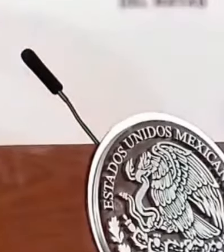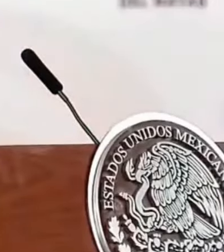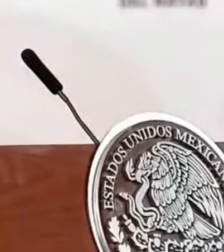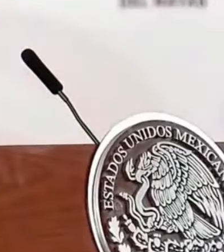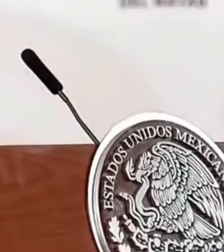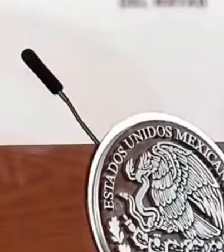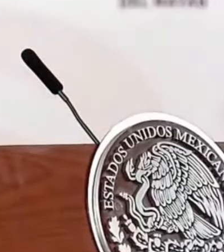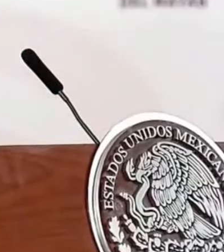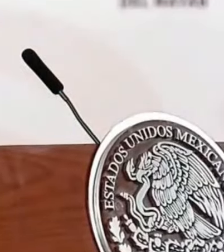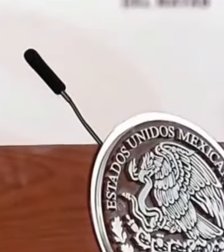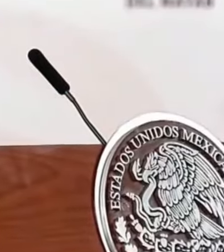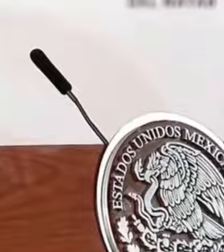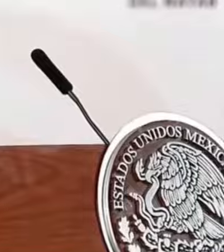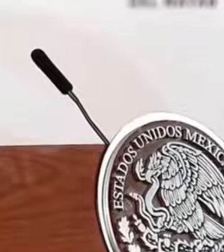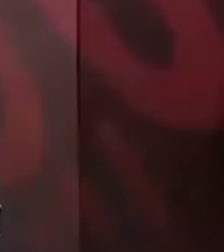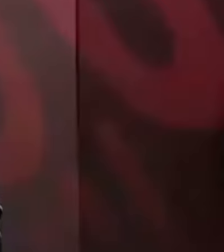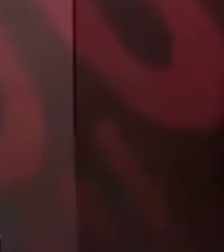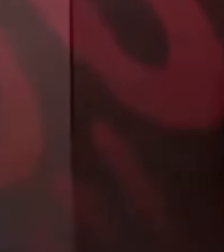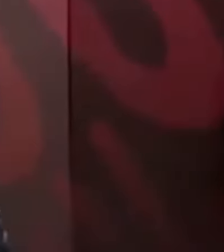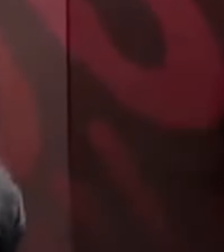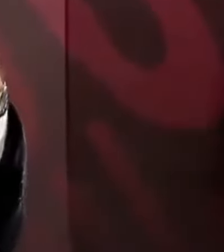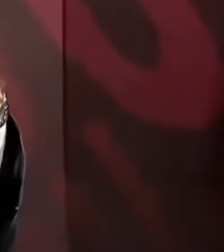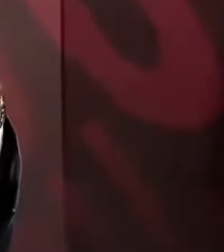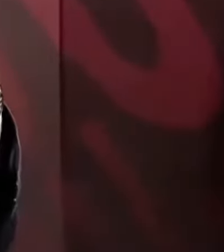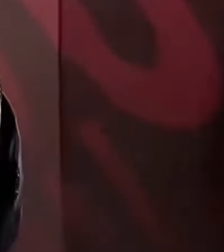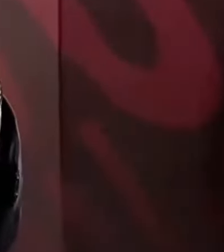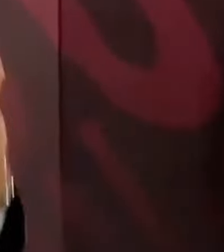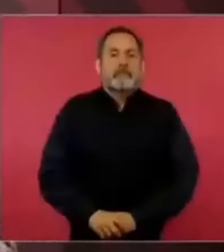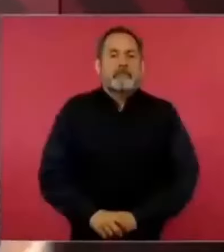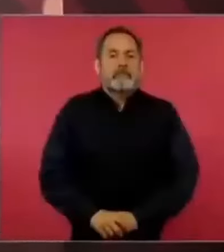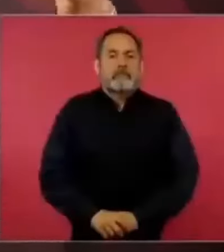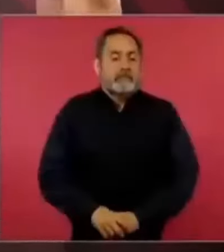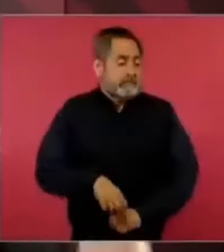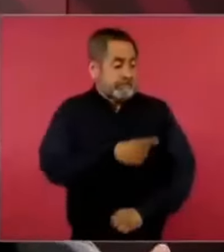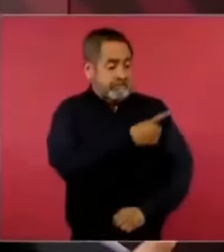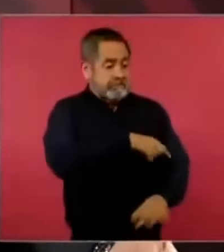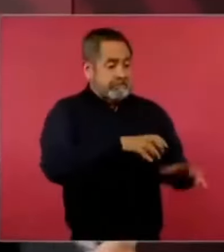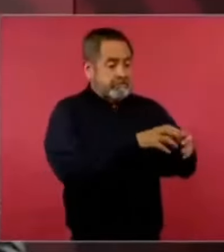era